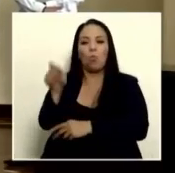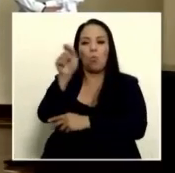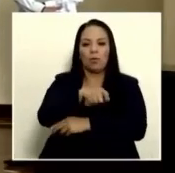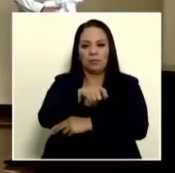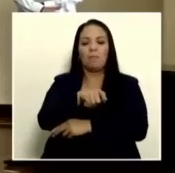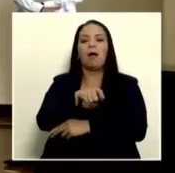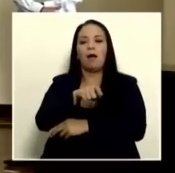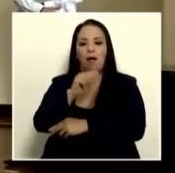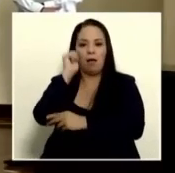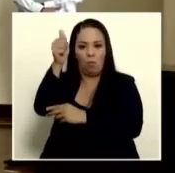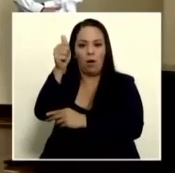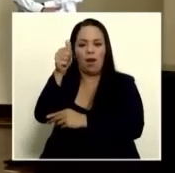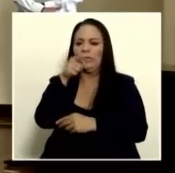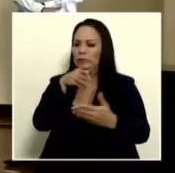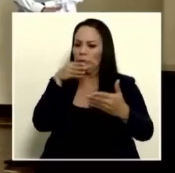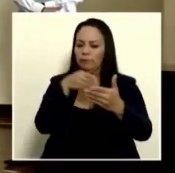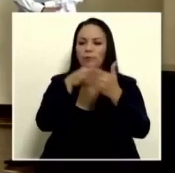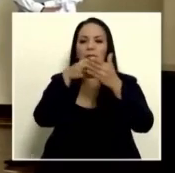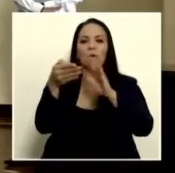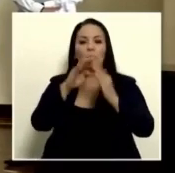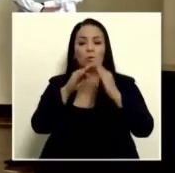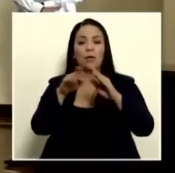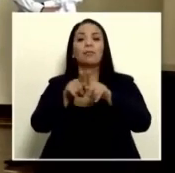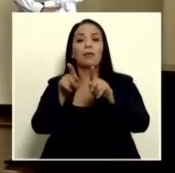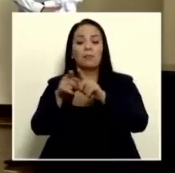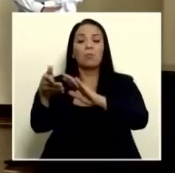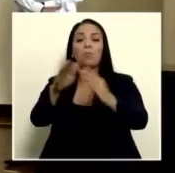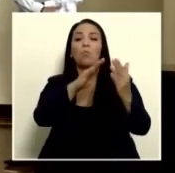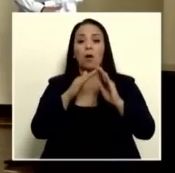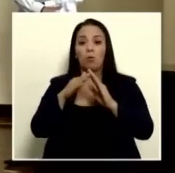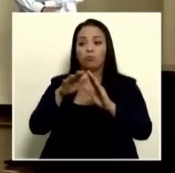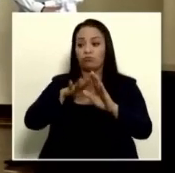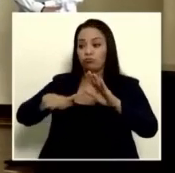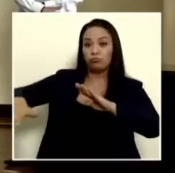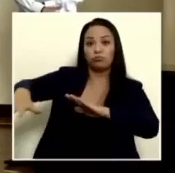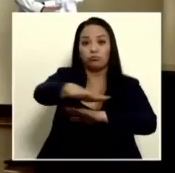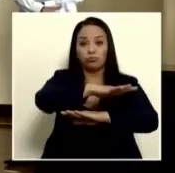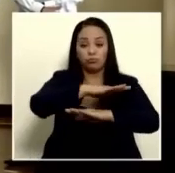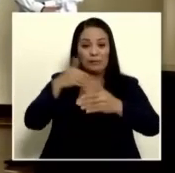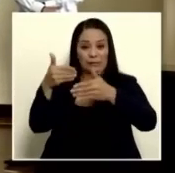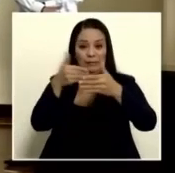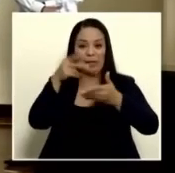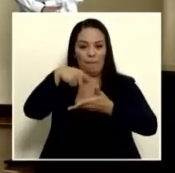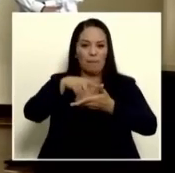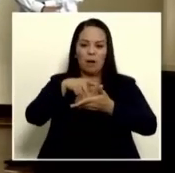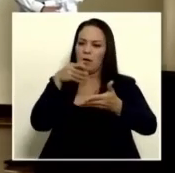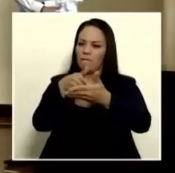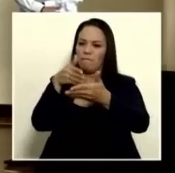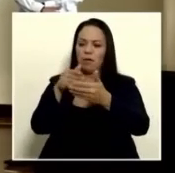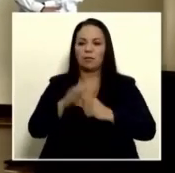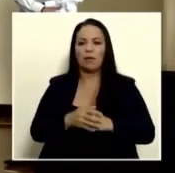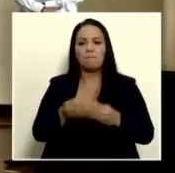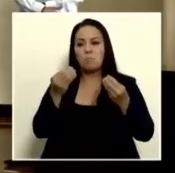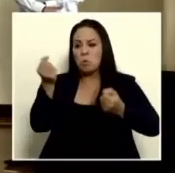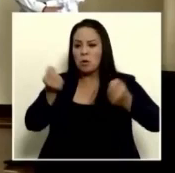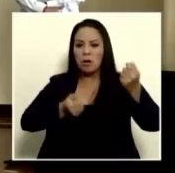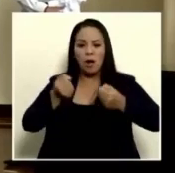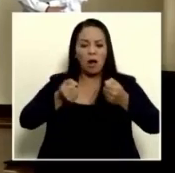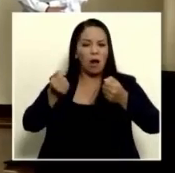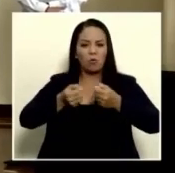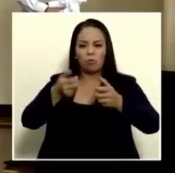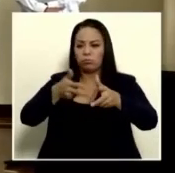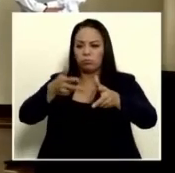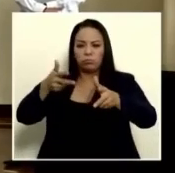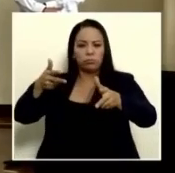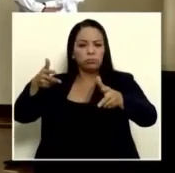directamente a la comunidad, así como a los pueblos circunvecinos. El altísimo tránsito de vehículos que generan